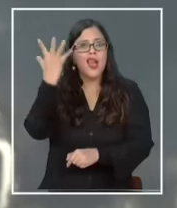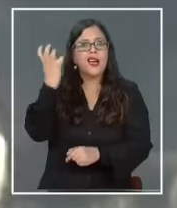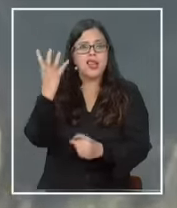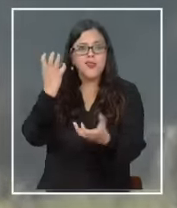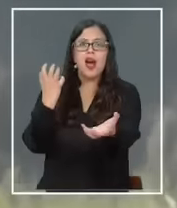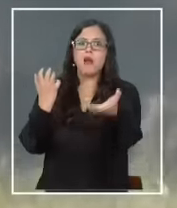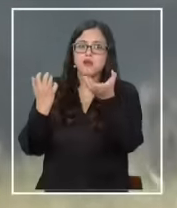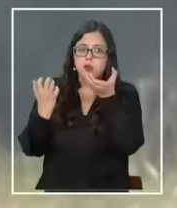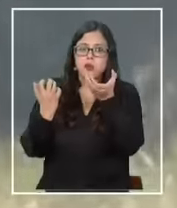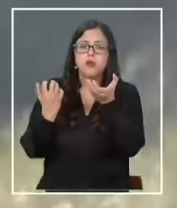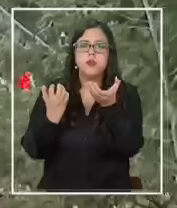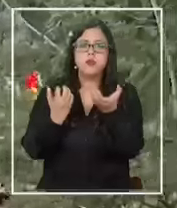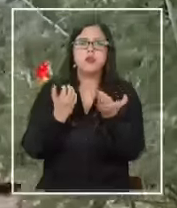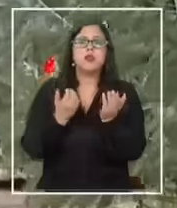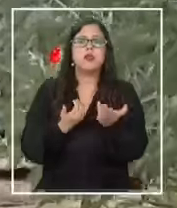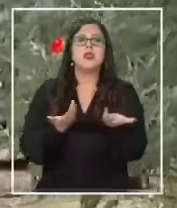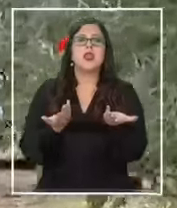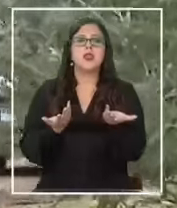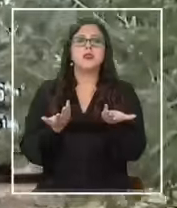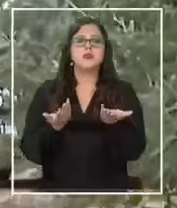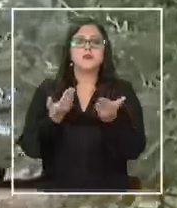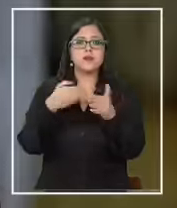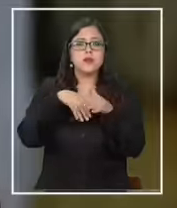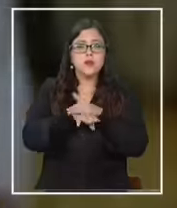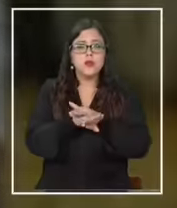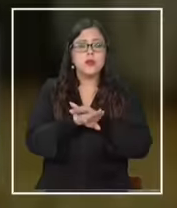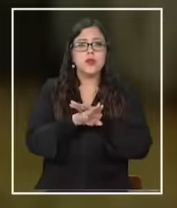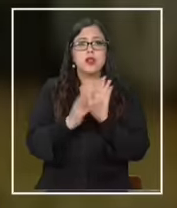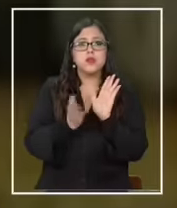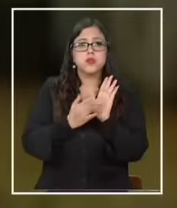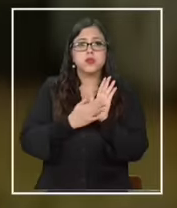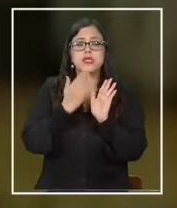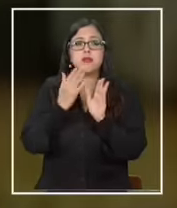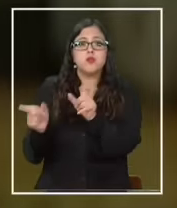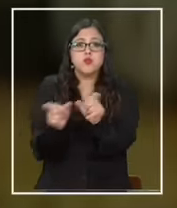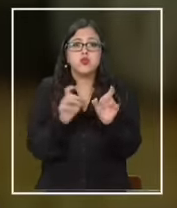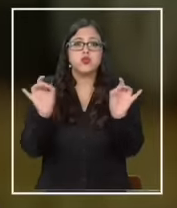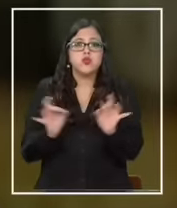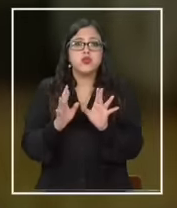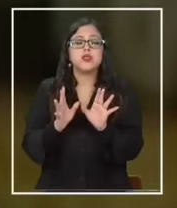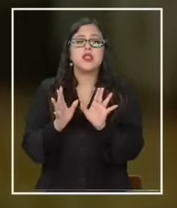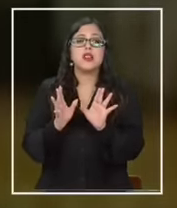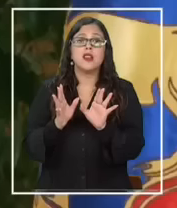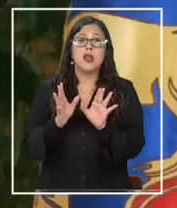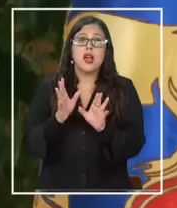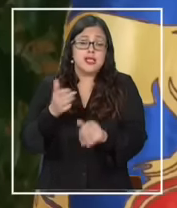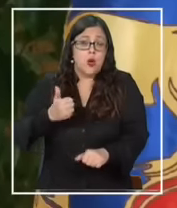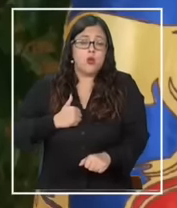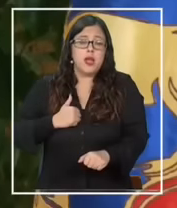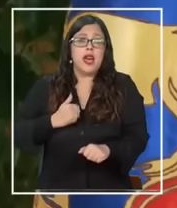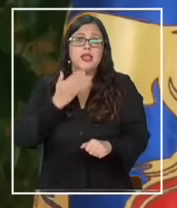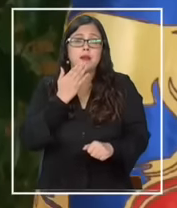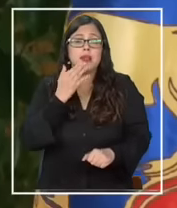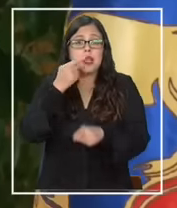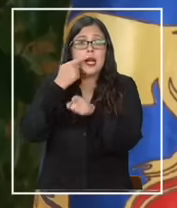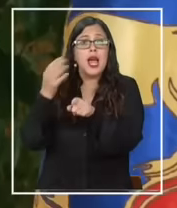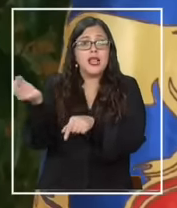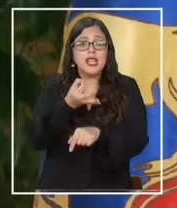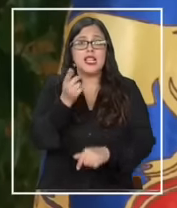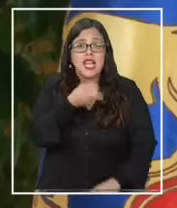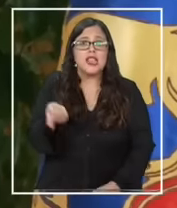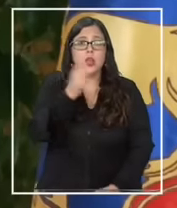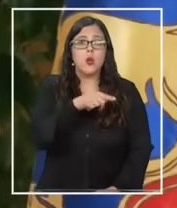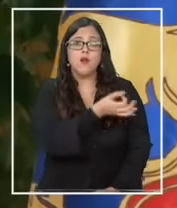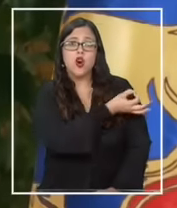el respaldo probablemente para digamos fiscalizar si se cumplían esos compromisos hay parte de la declaración donde él dice nuevamente